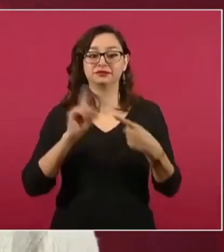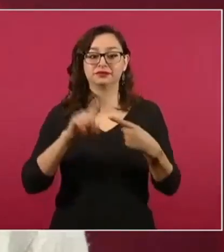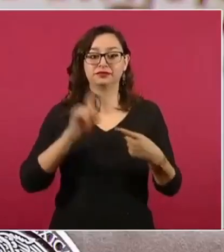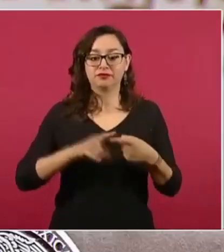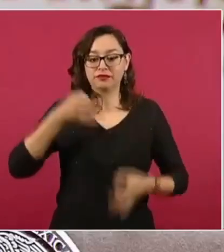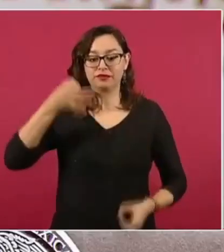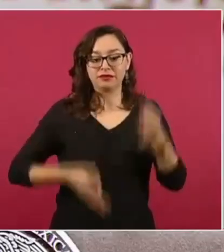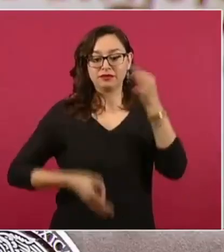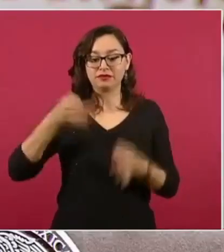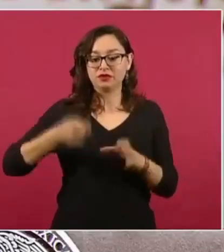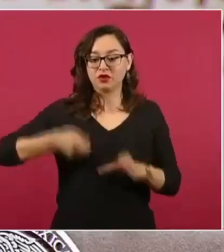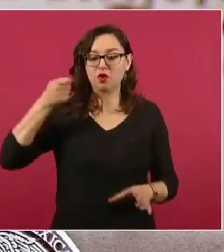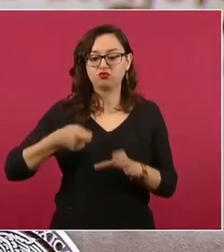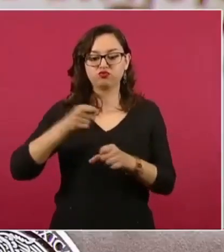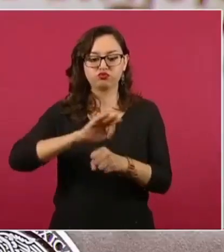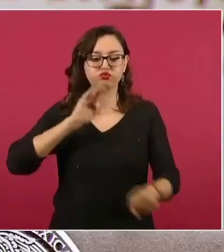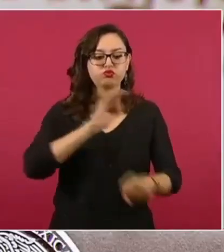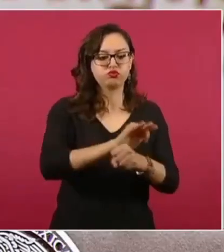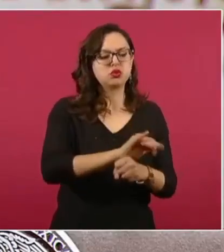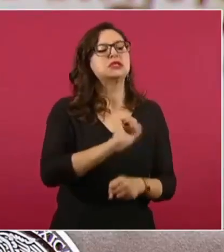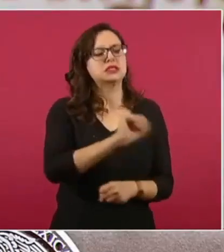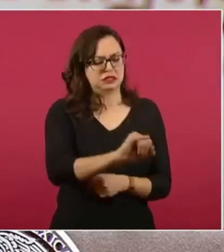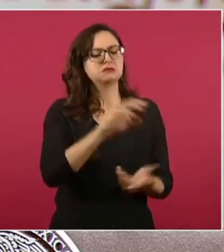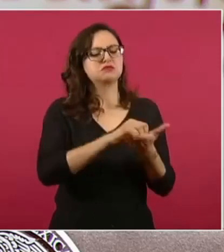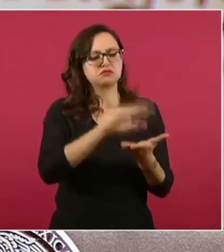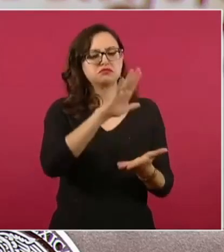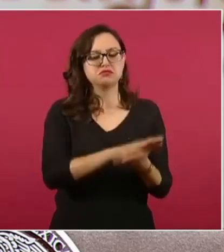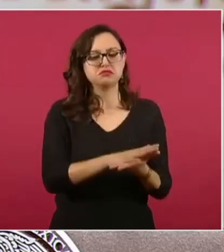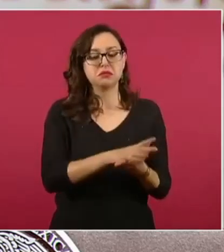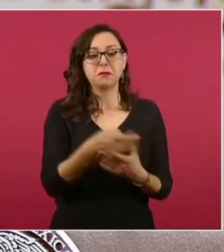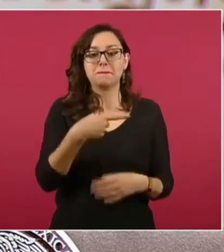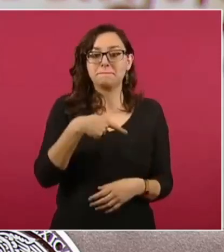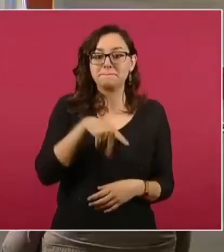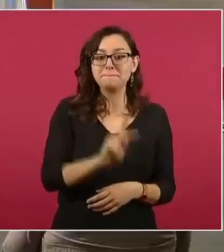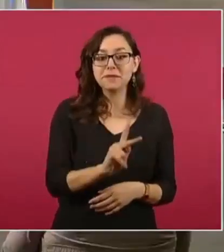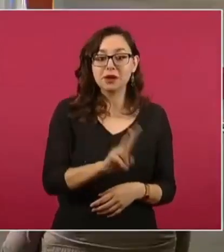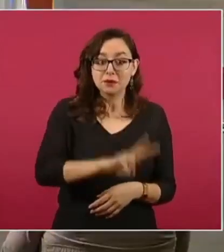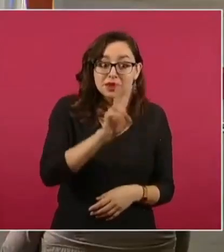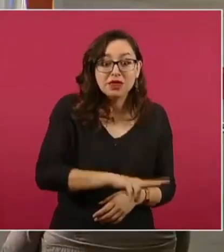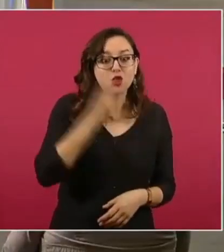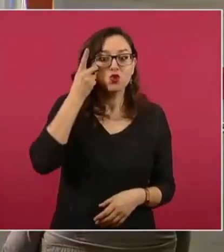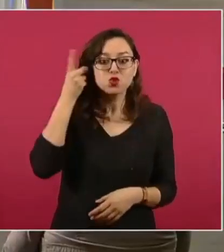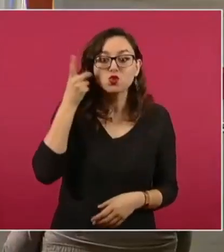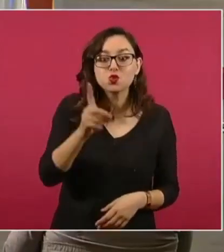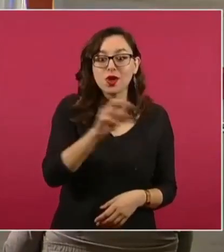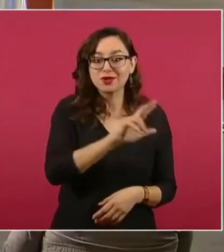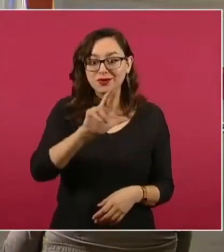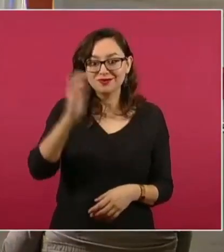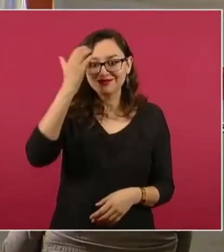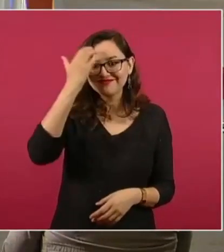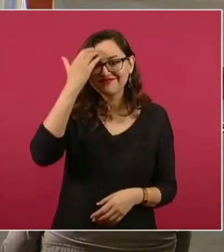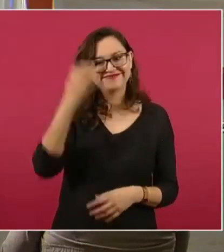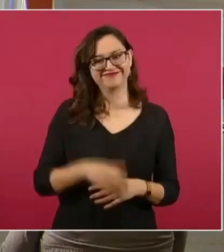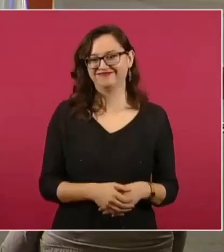otorgó a los privados la garantía de audiencia, pero no les reconoce la legítima propiedad, como dice el diario